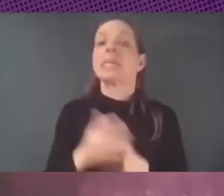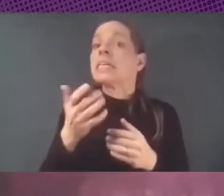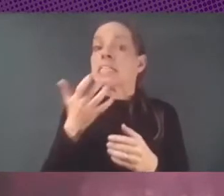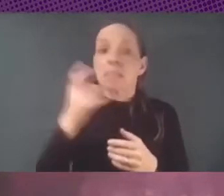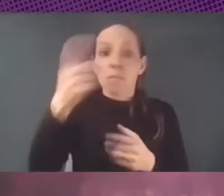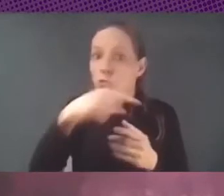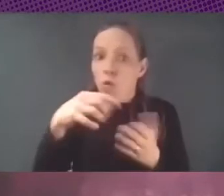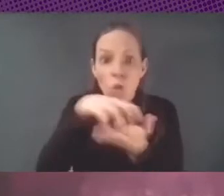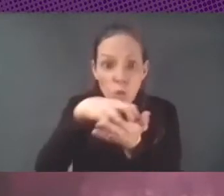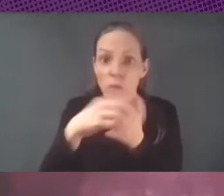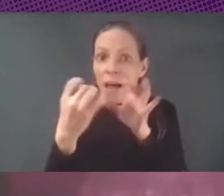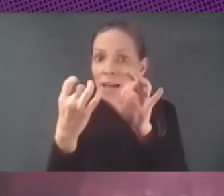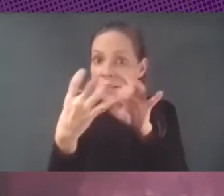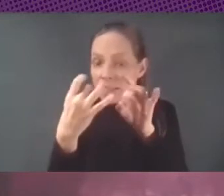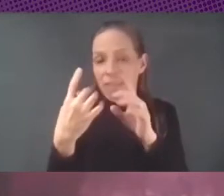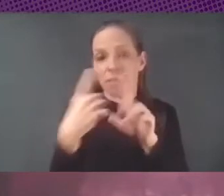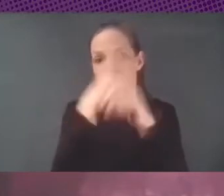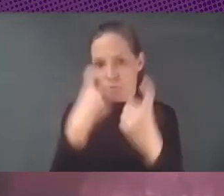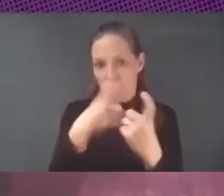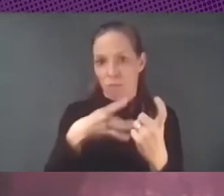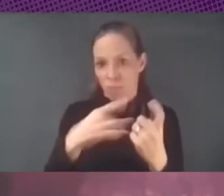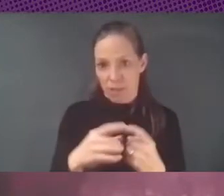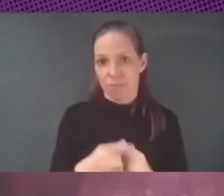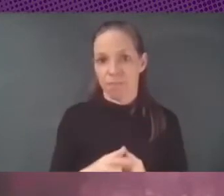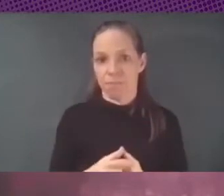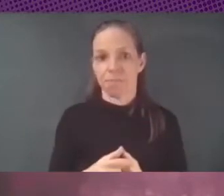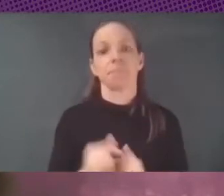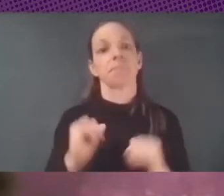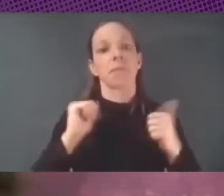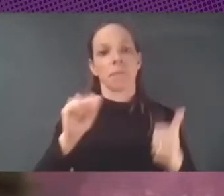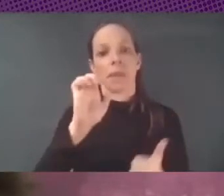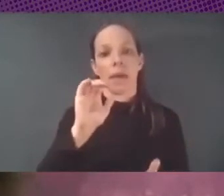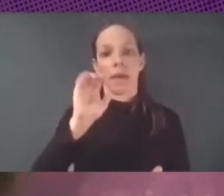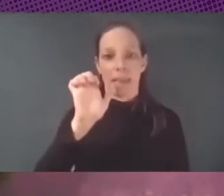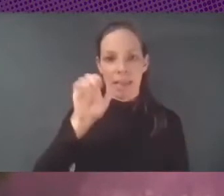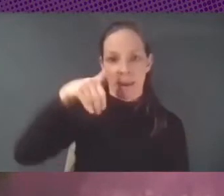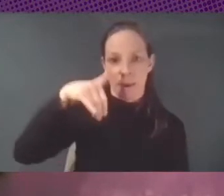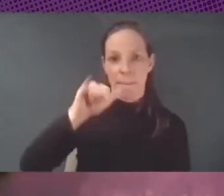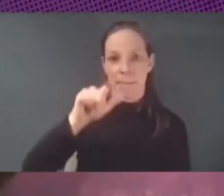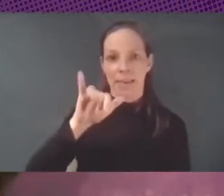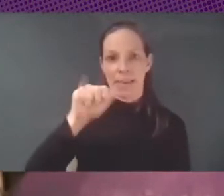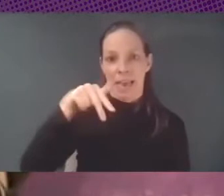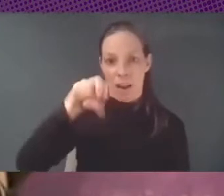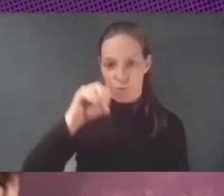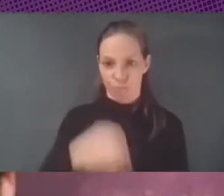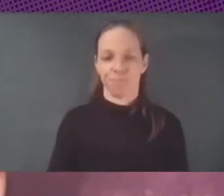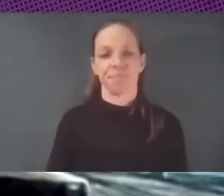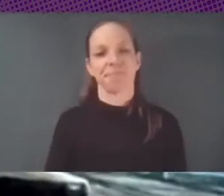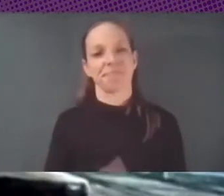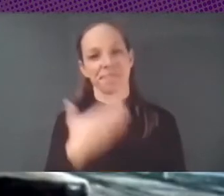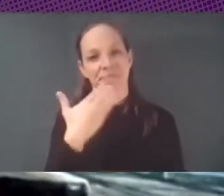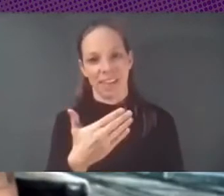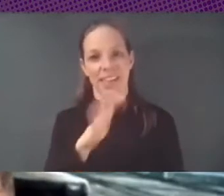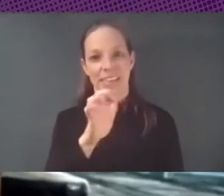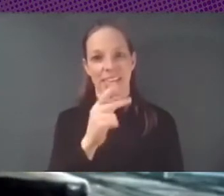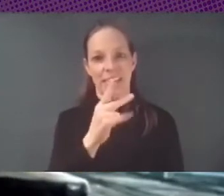por el chat y de lo contrario las haré yo. Emiliano, empezamos contigo. Tienes la palabra. Gracias, Javi. Gracias